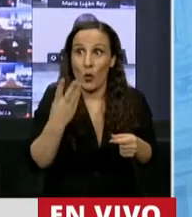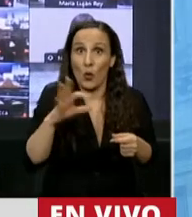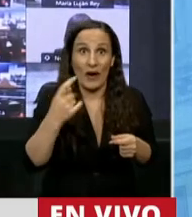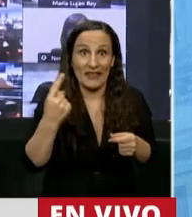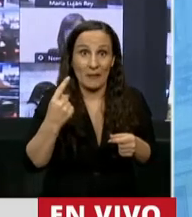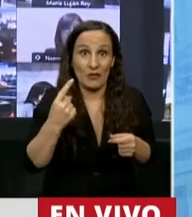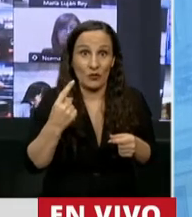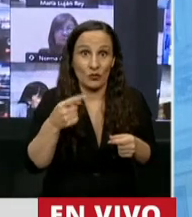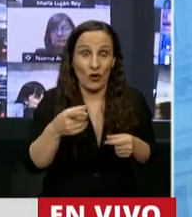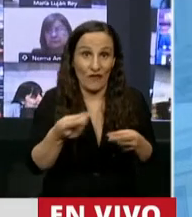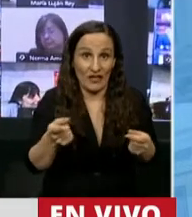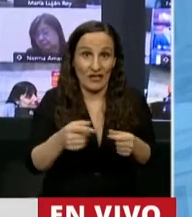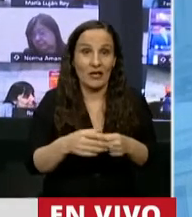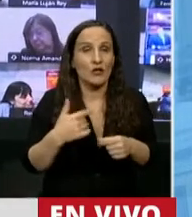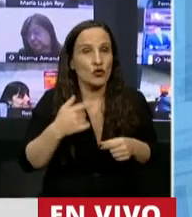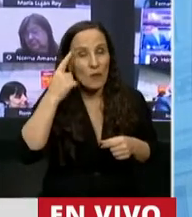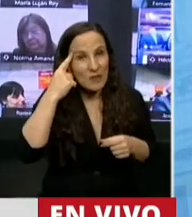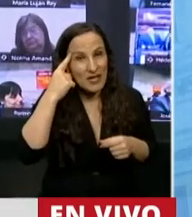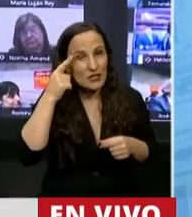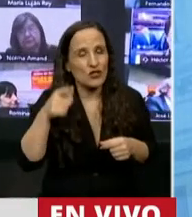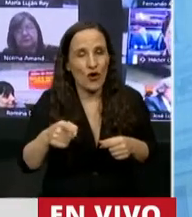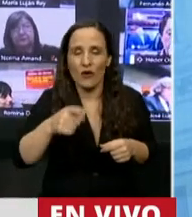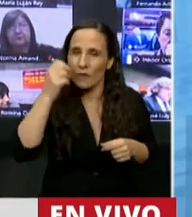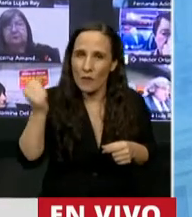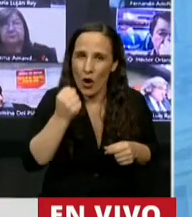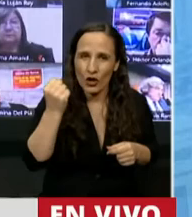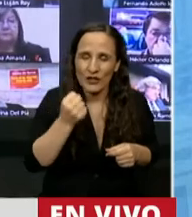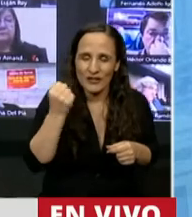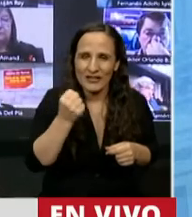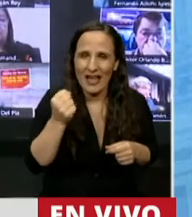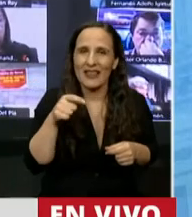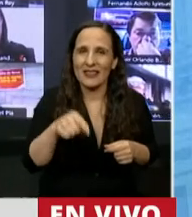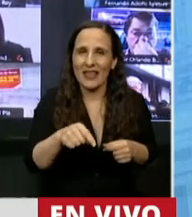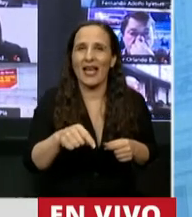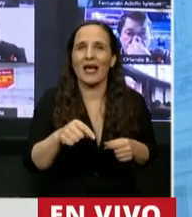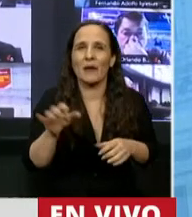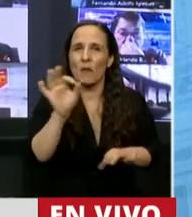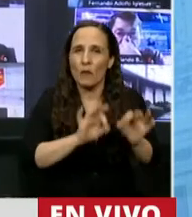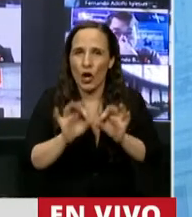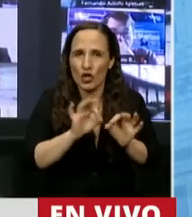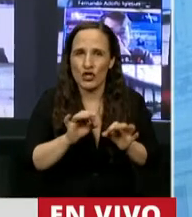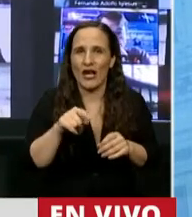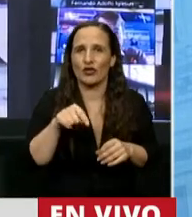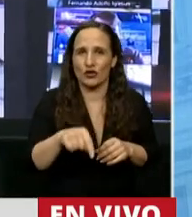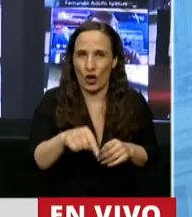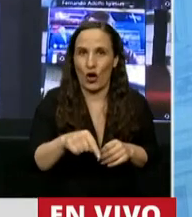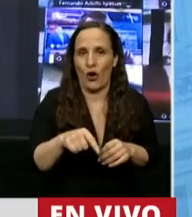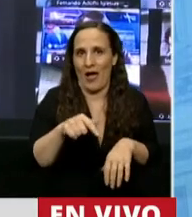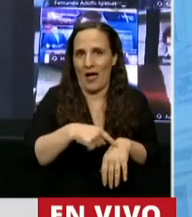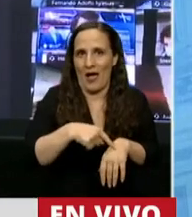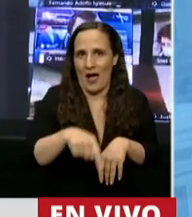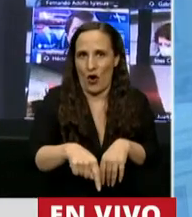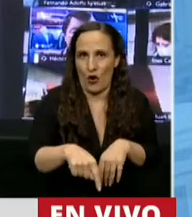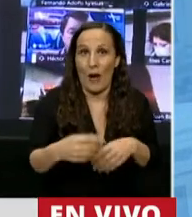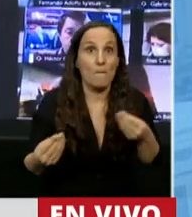minutos, entiendo que es necesario y fundamental tratar este proyecto por parte de este cuerpo en este momento,